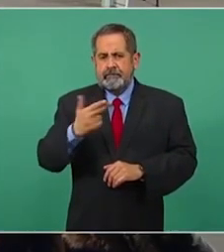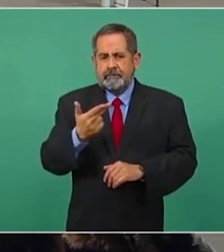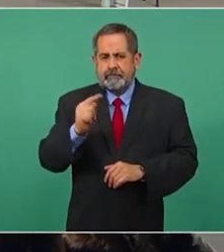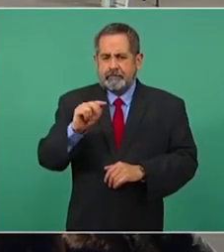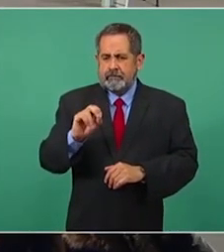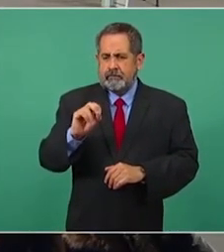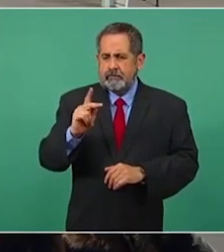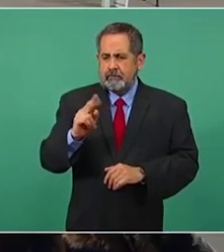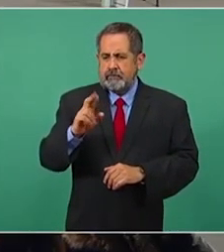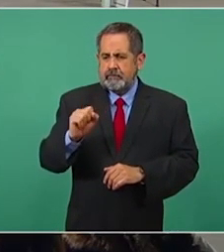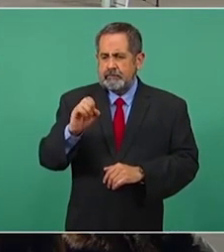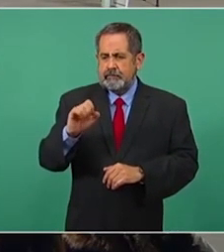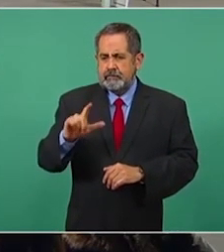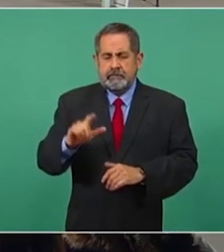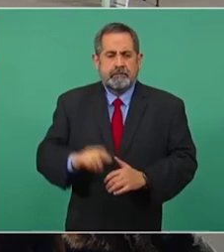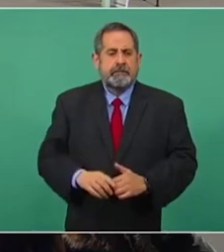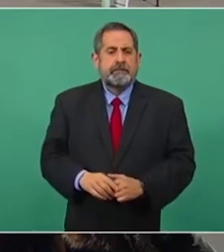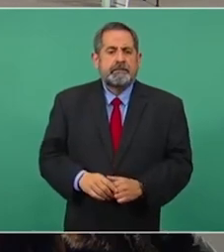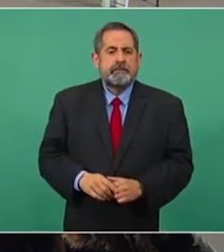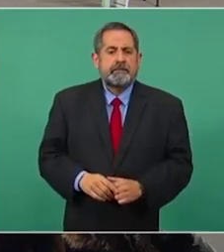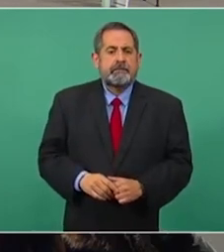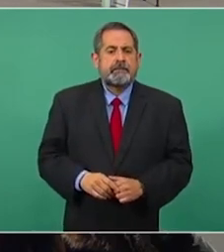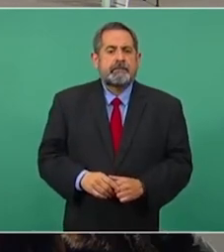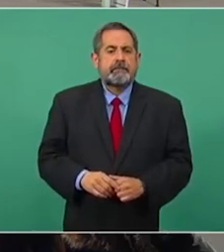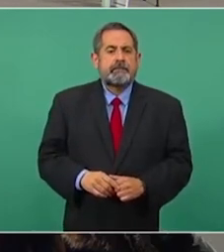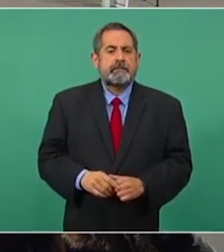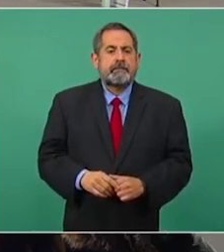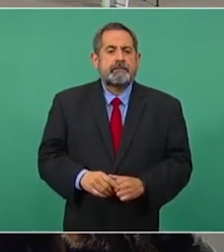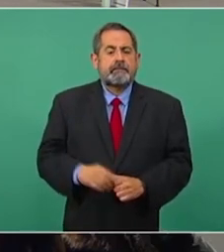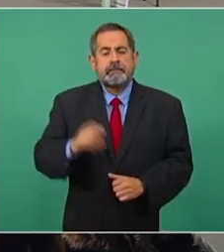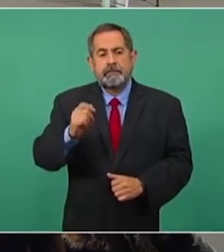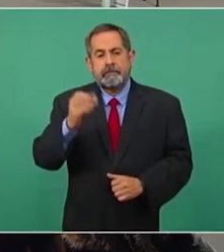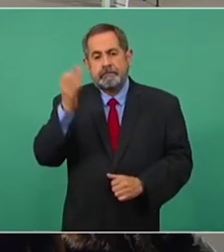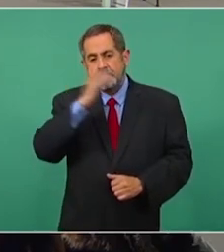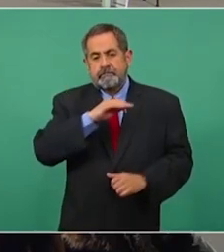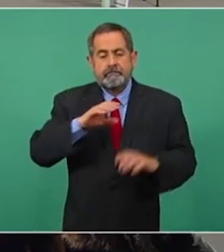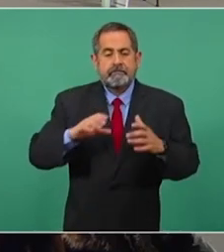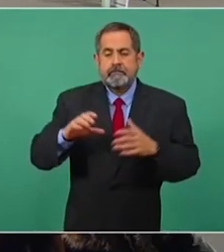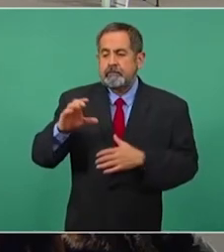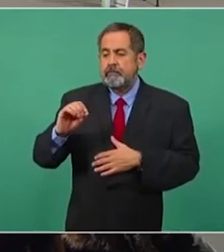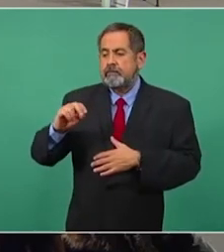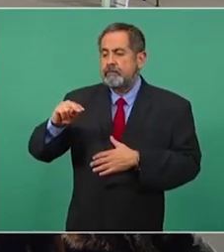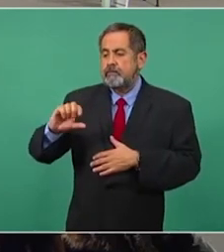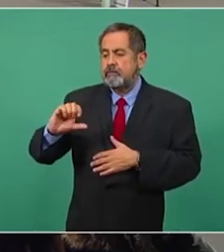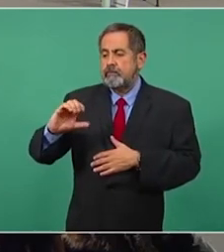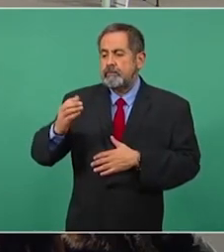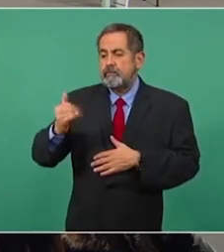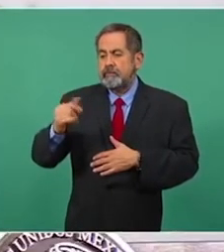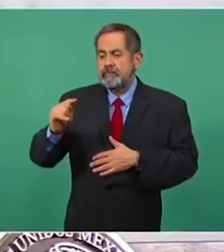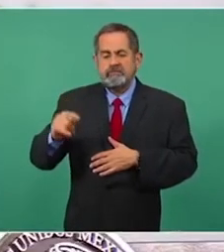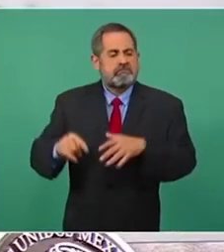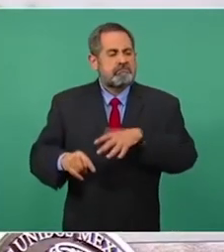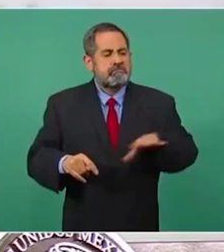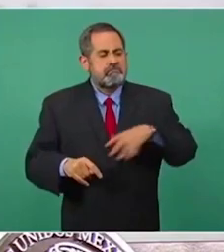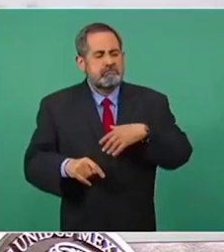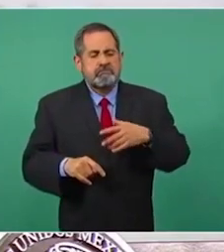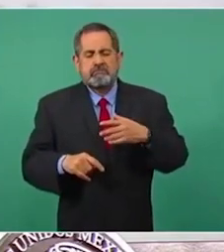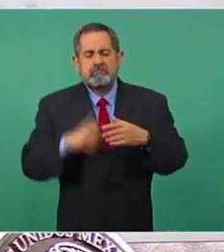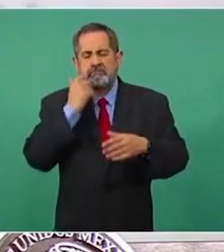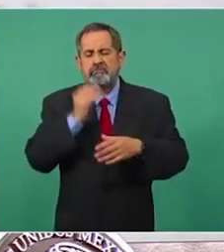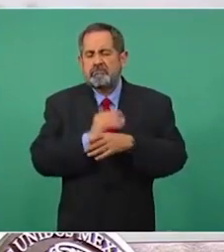Siguiente, por favor. Es falso que Conacyt se niega a dialogar con los estudiantes del SIDE.